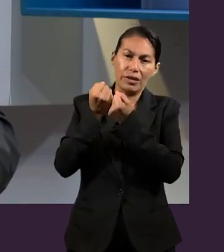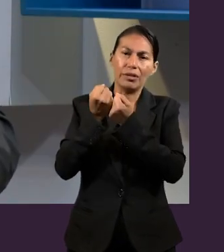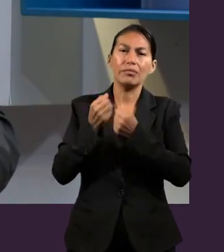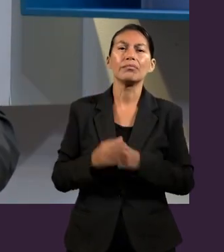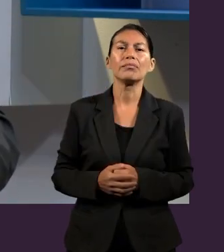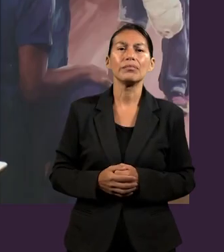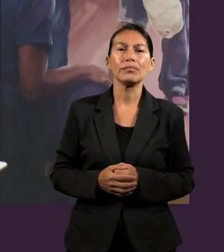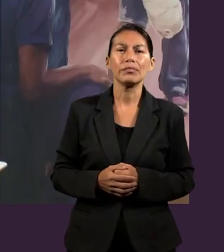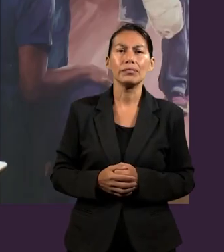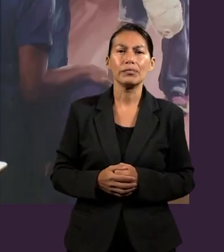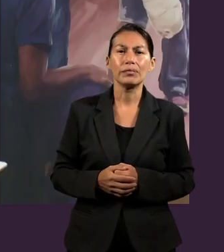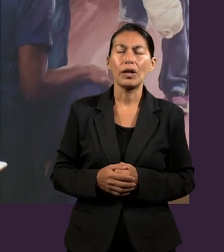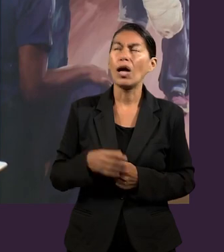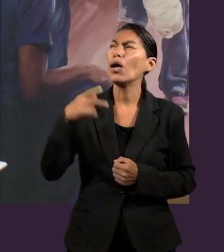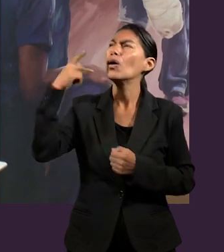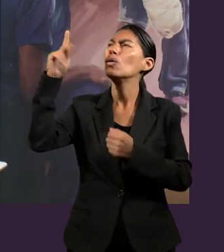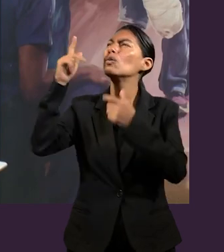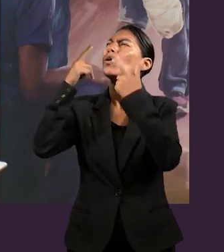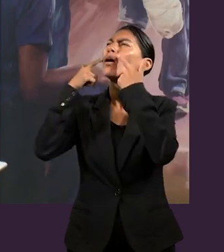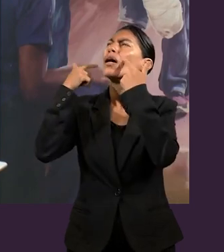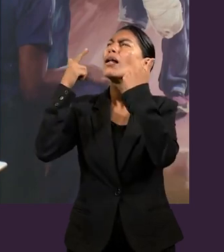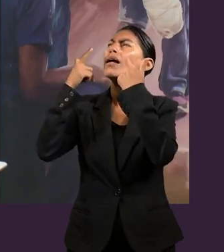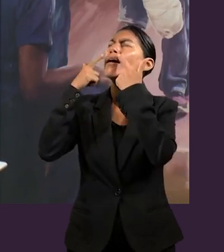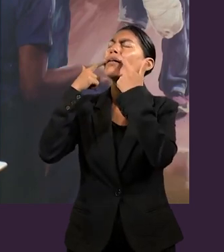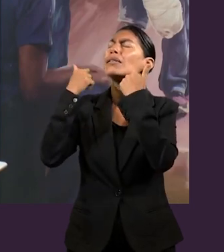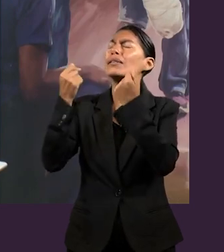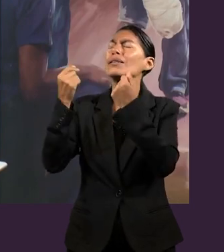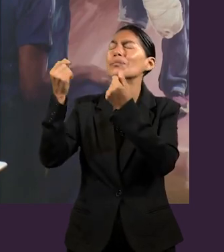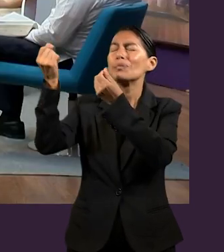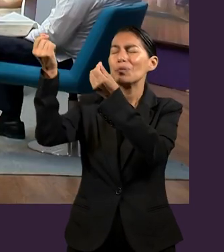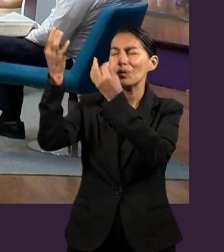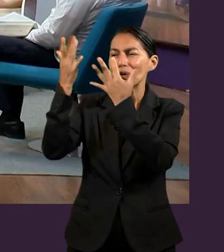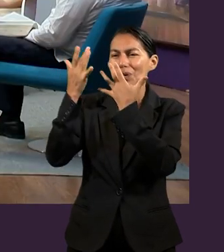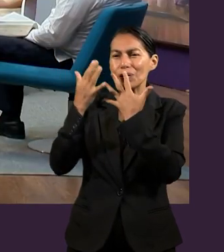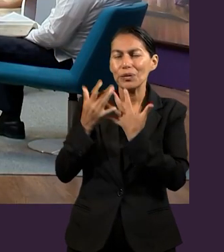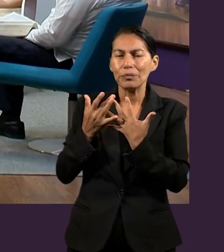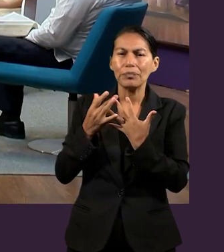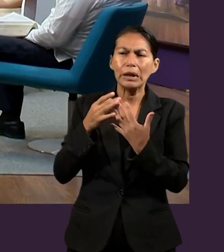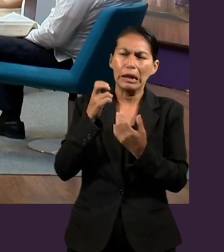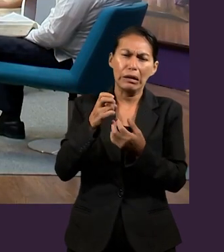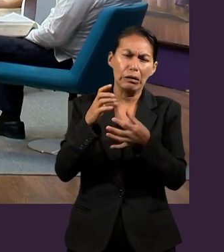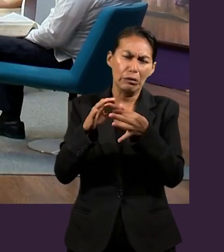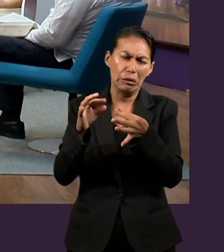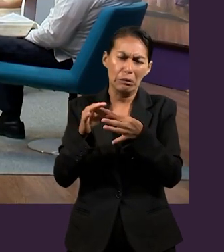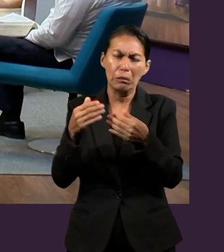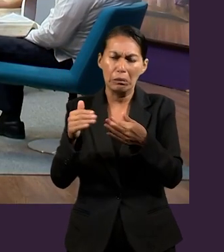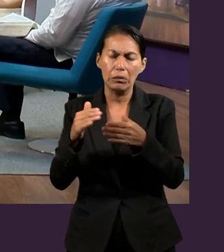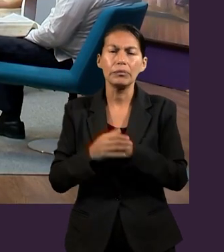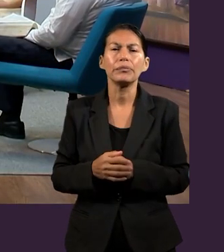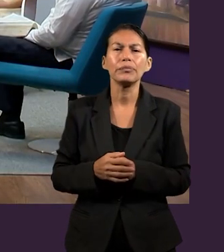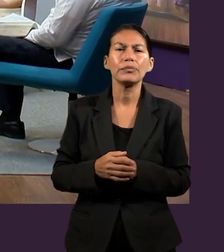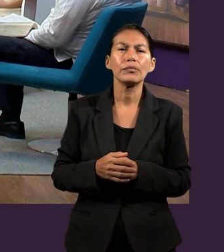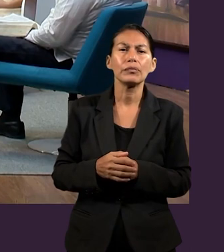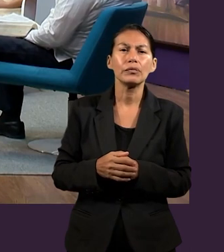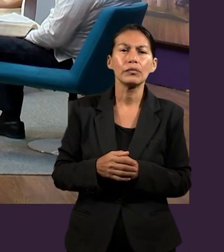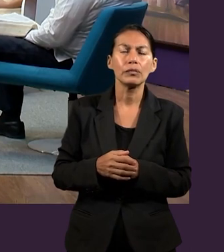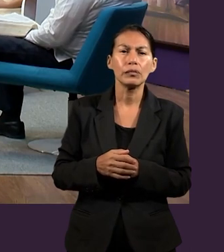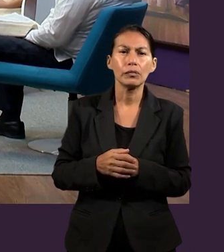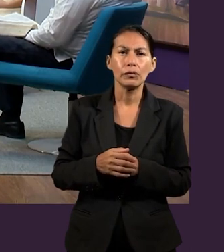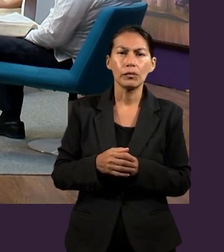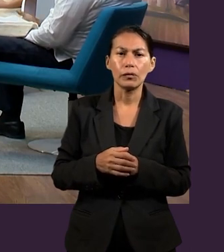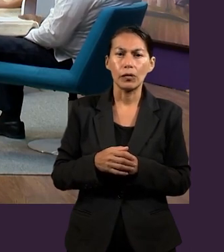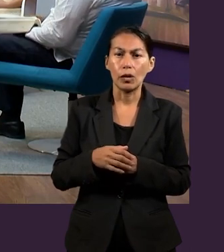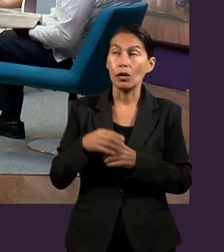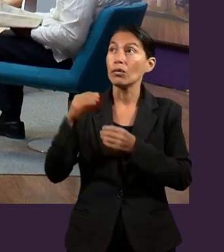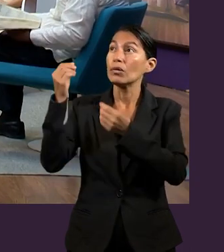rescate, de que la gracia, de lo que también hablaremos un poquito más adelante, pueda